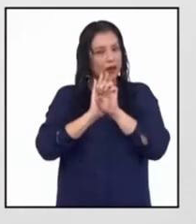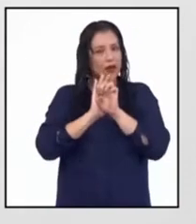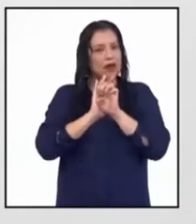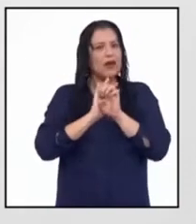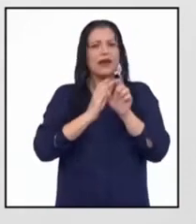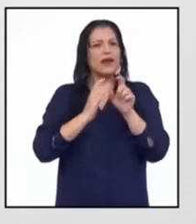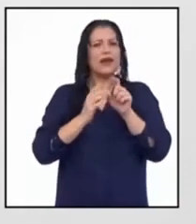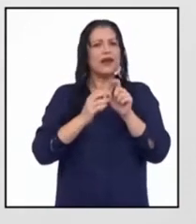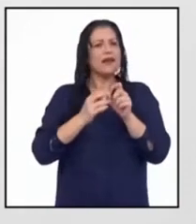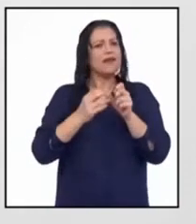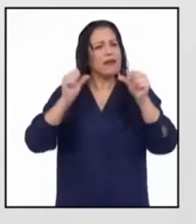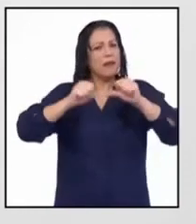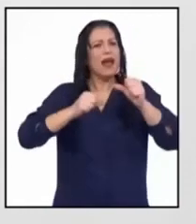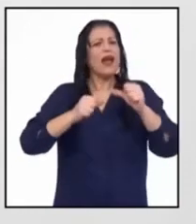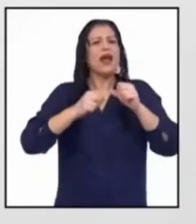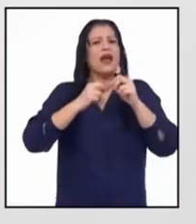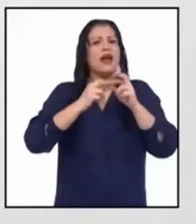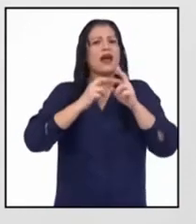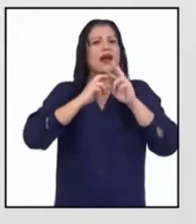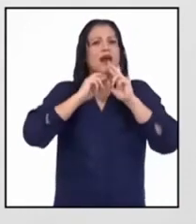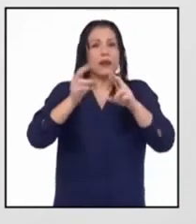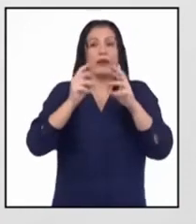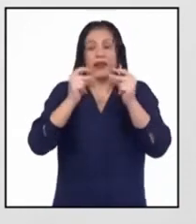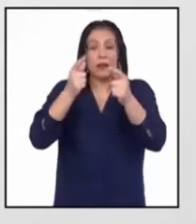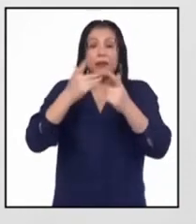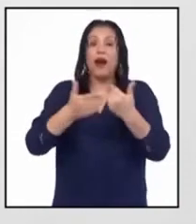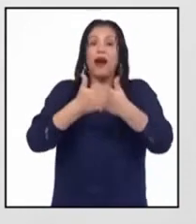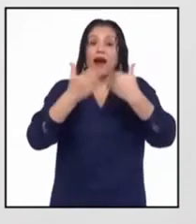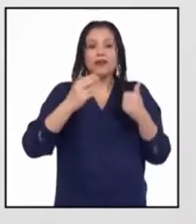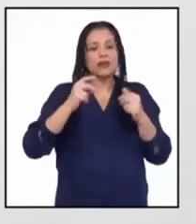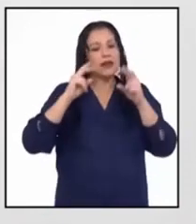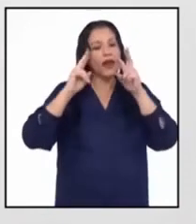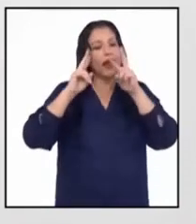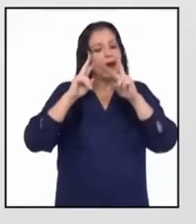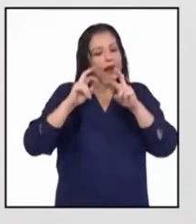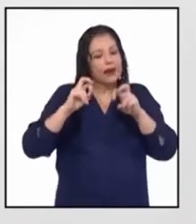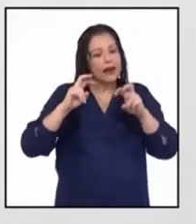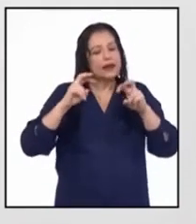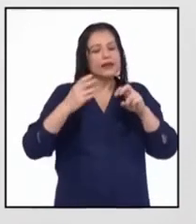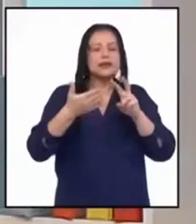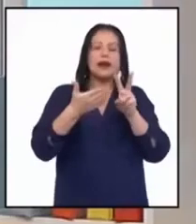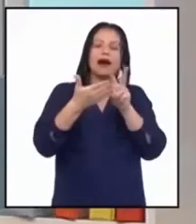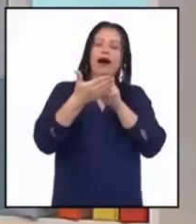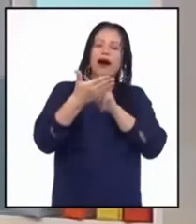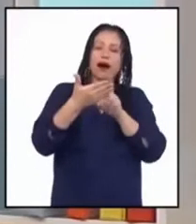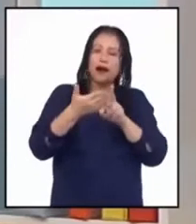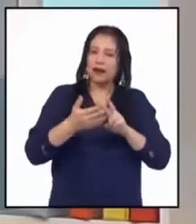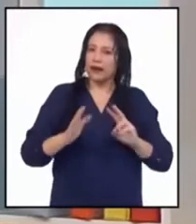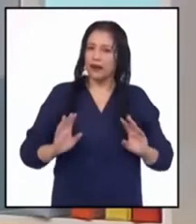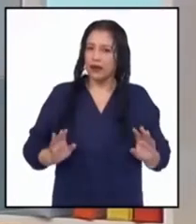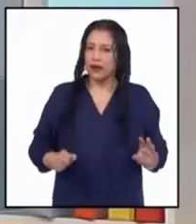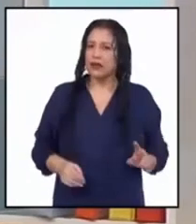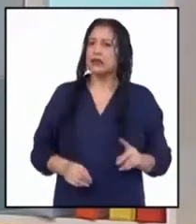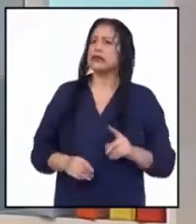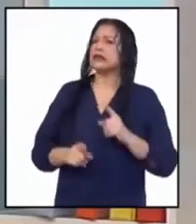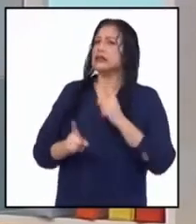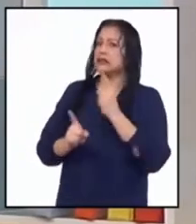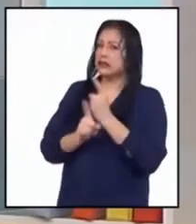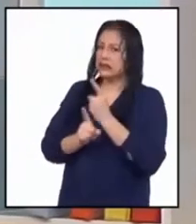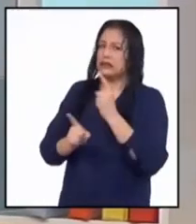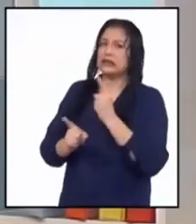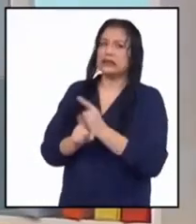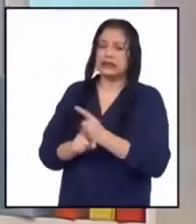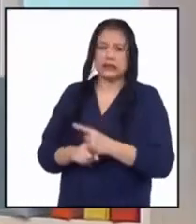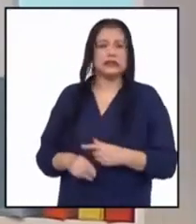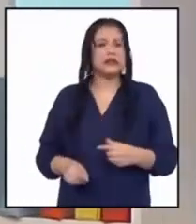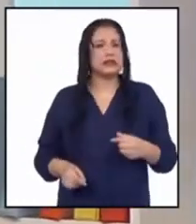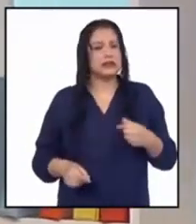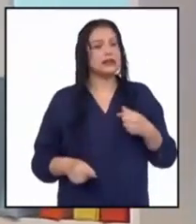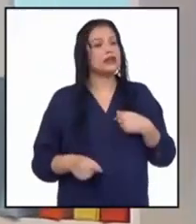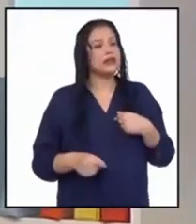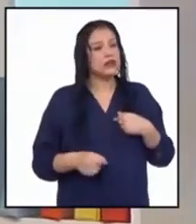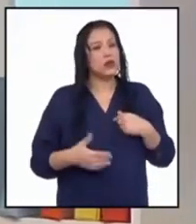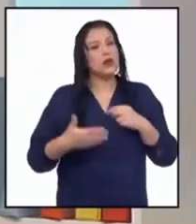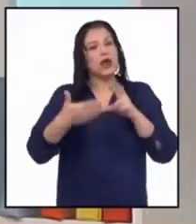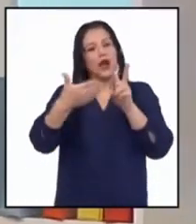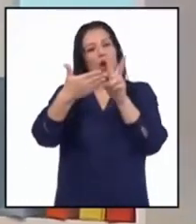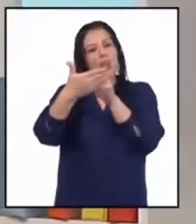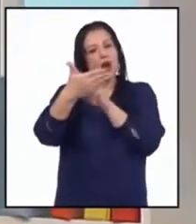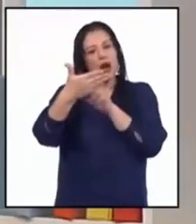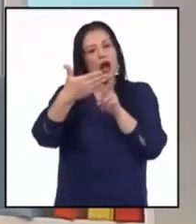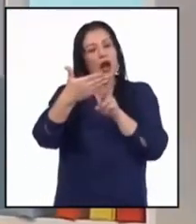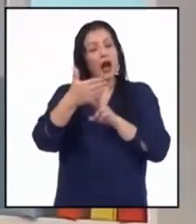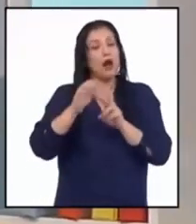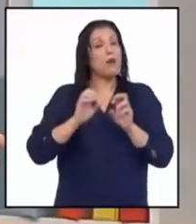muy rápido a veces sin analizar bien el texto. Sí, profesora. La verdad que ha sido una lectura muy